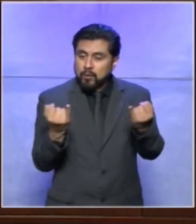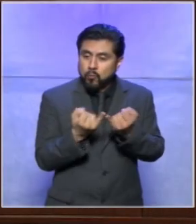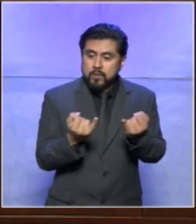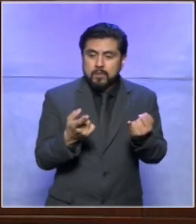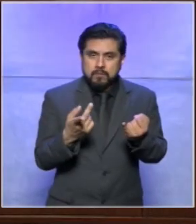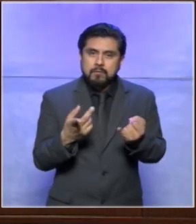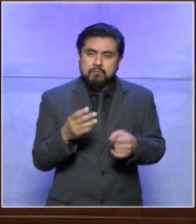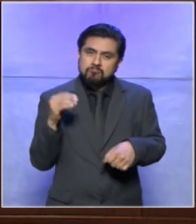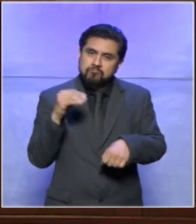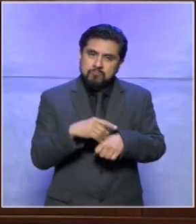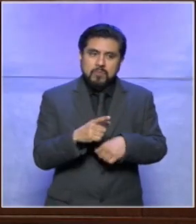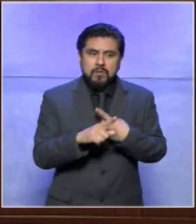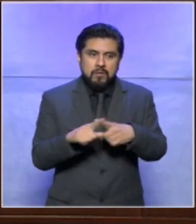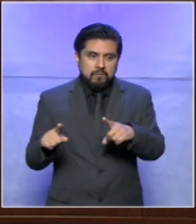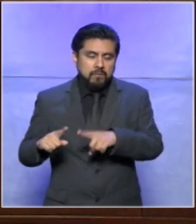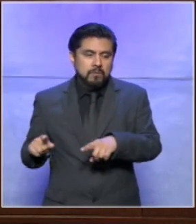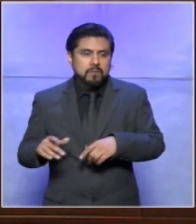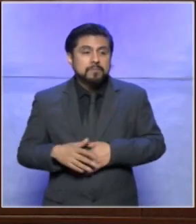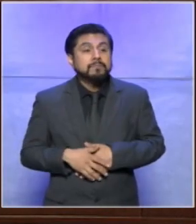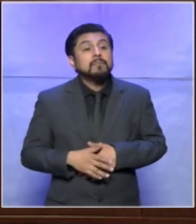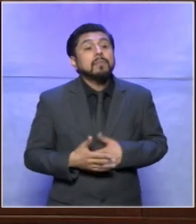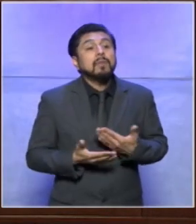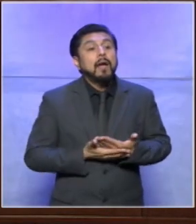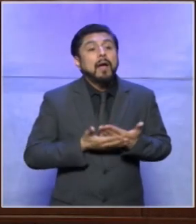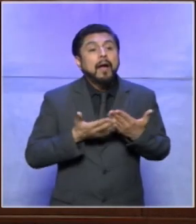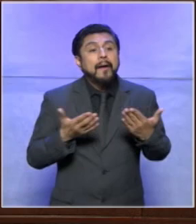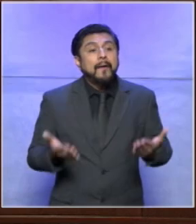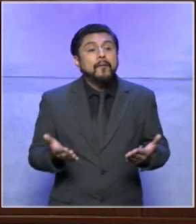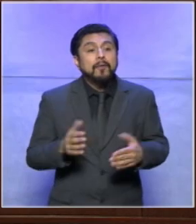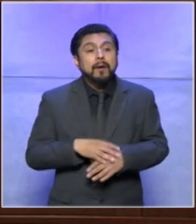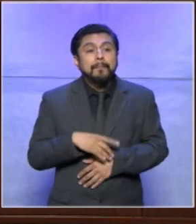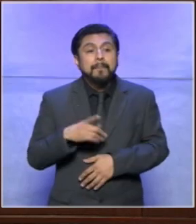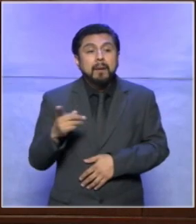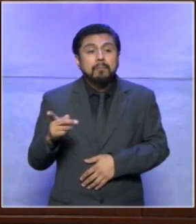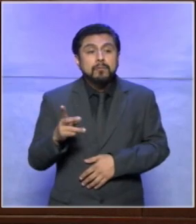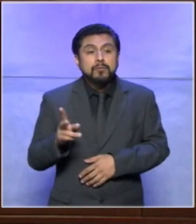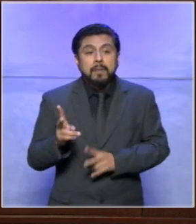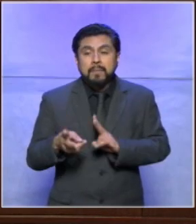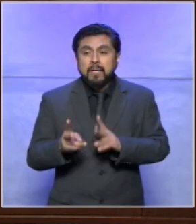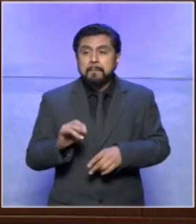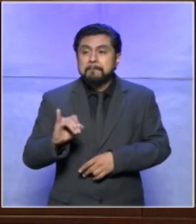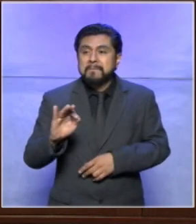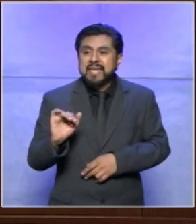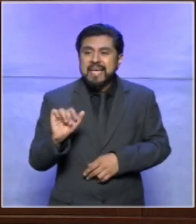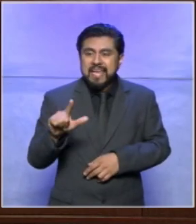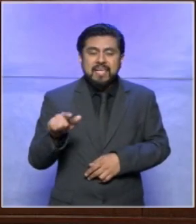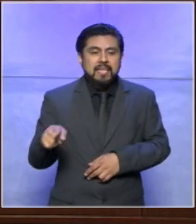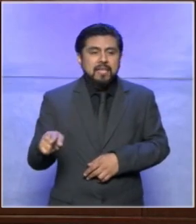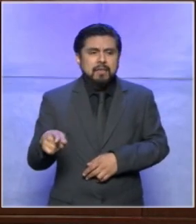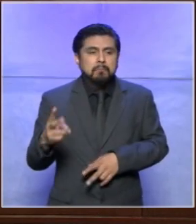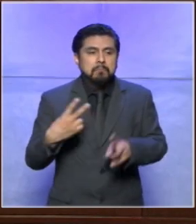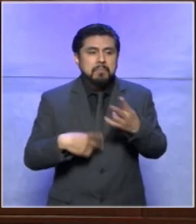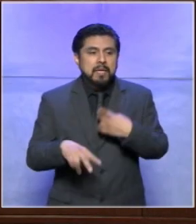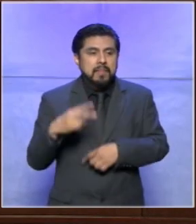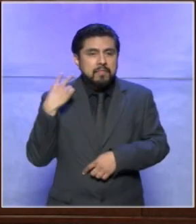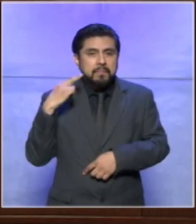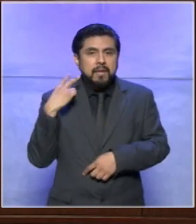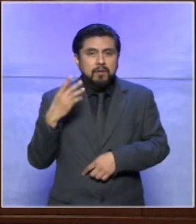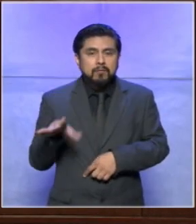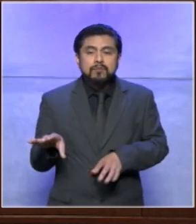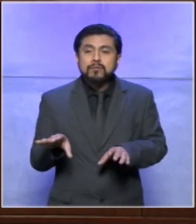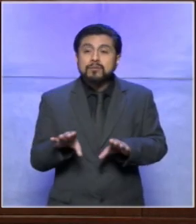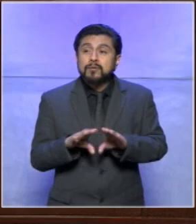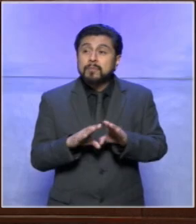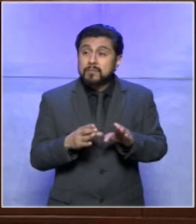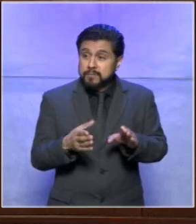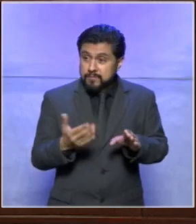seguir platicando y después de miroslava vamos a platicar con miguel miguel nos acompaña de veracruz miguel cómo